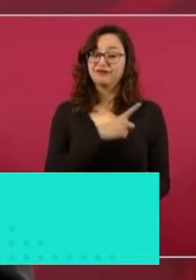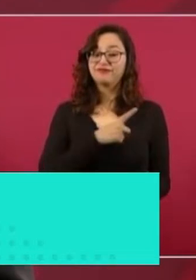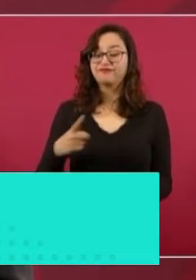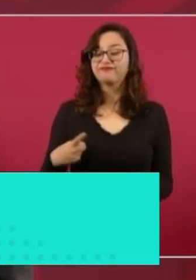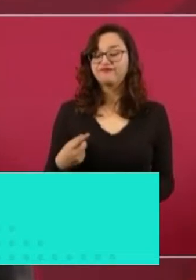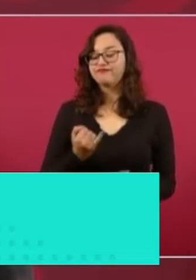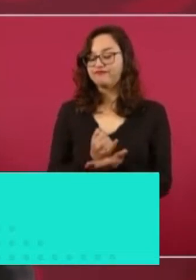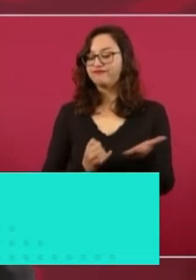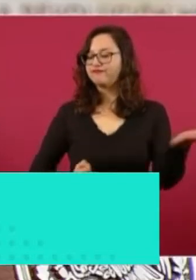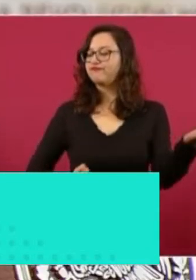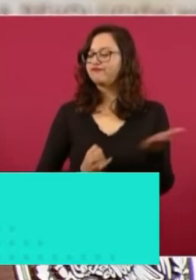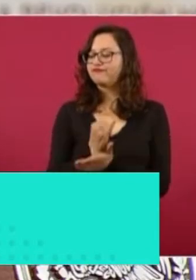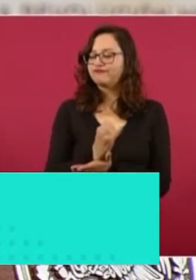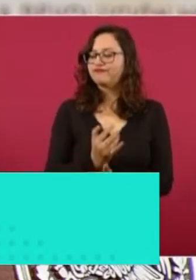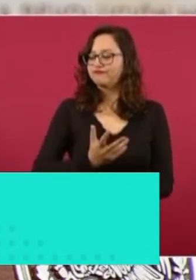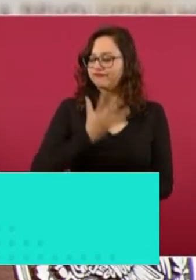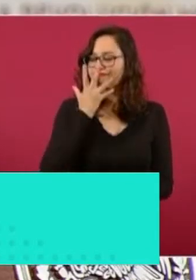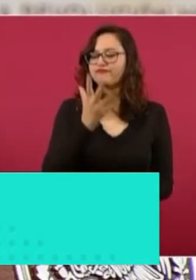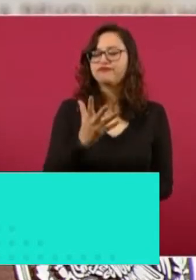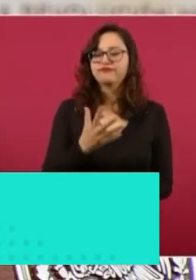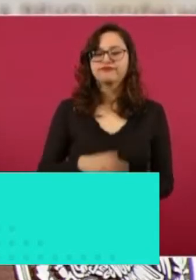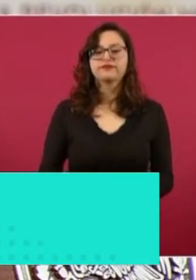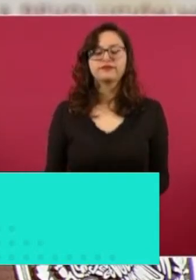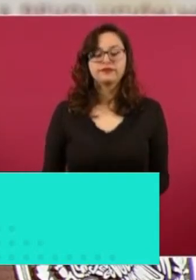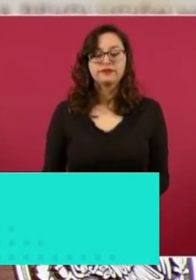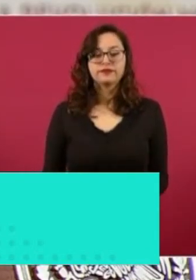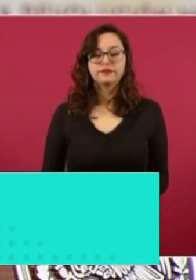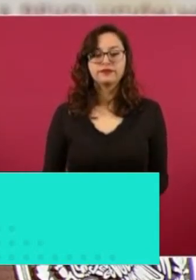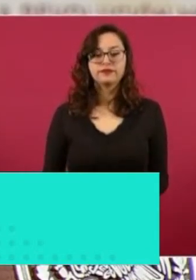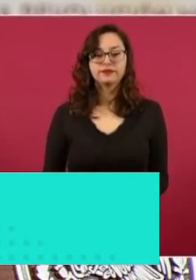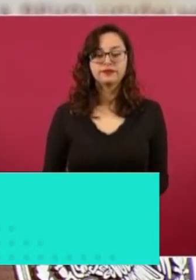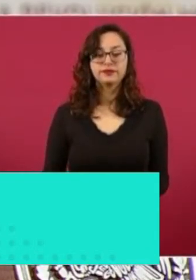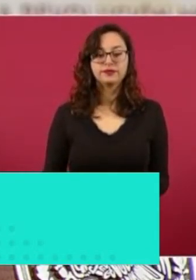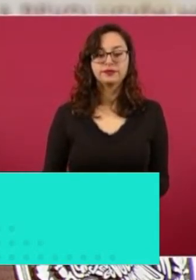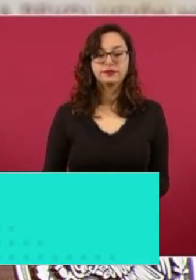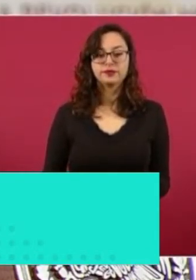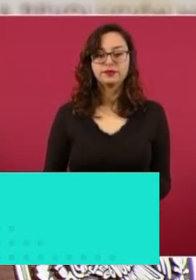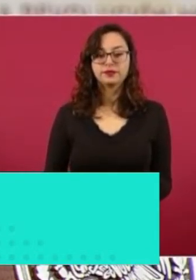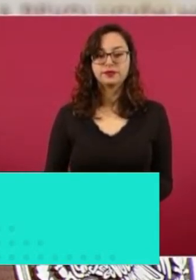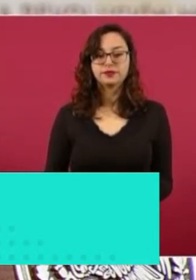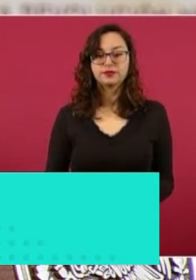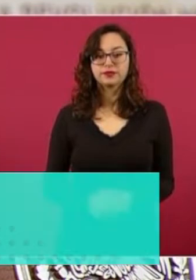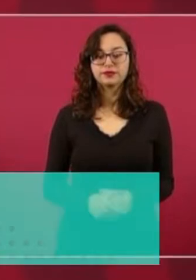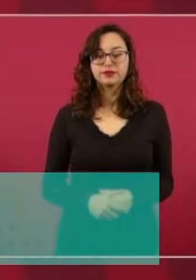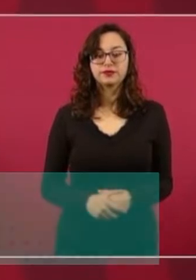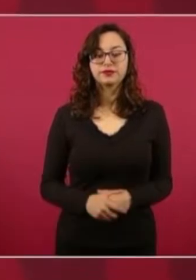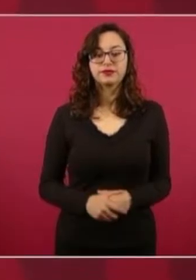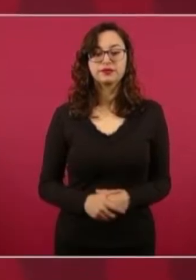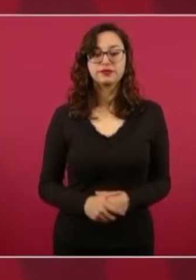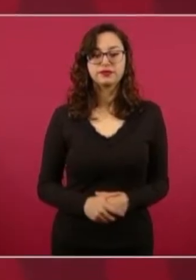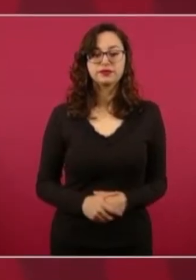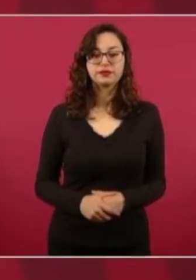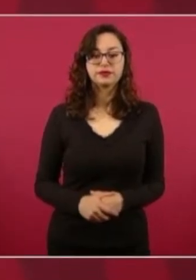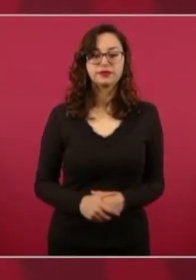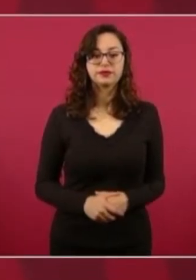porque fue bloqueada